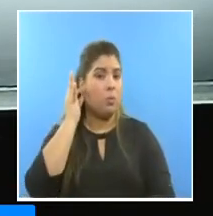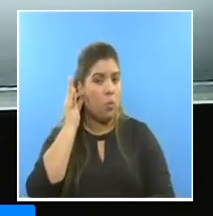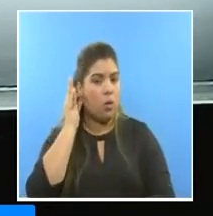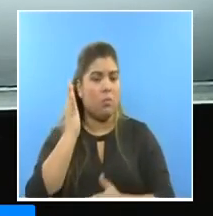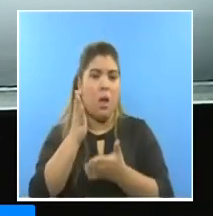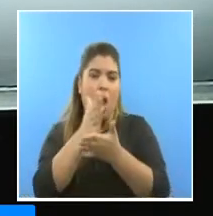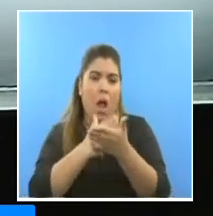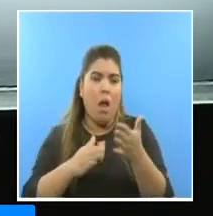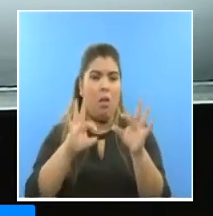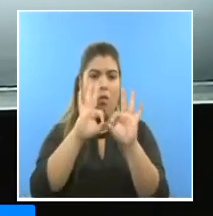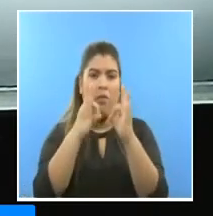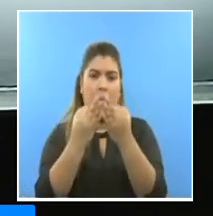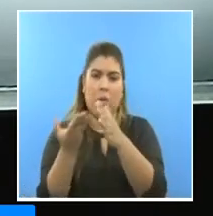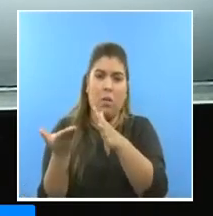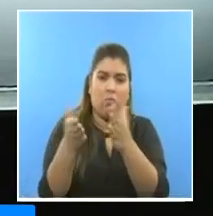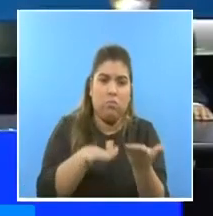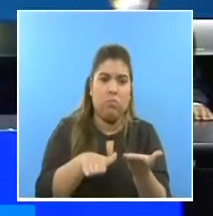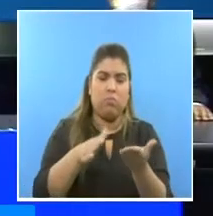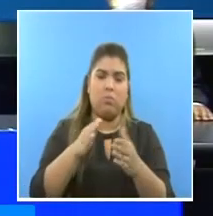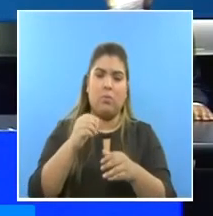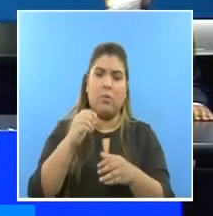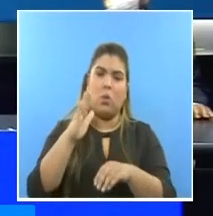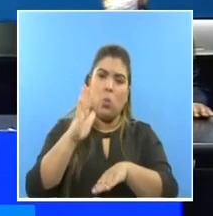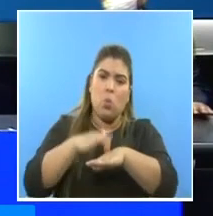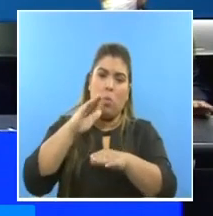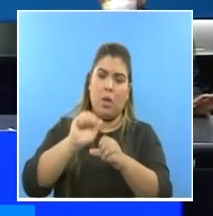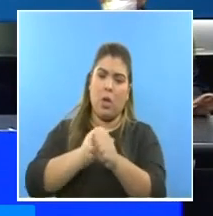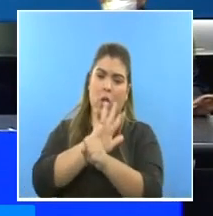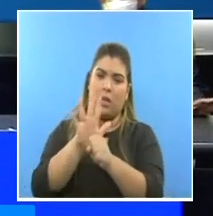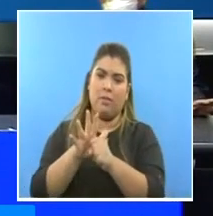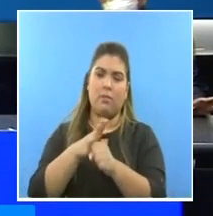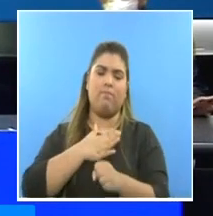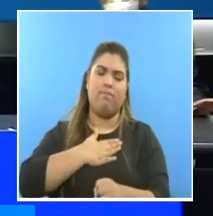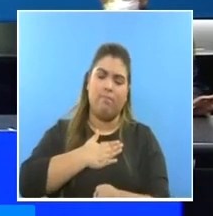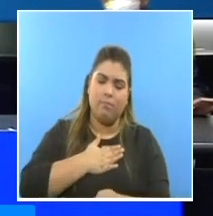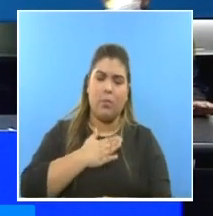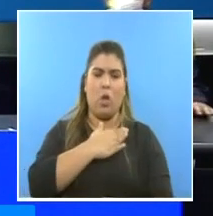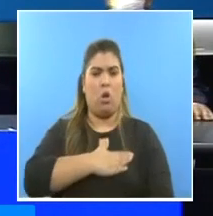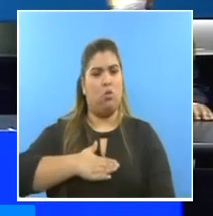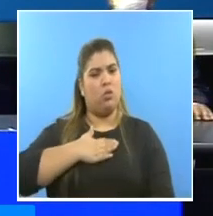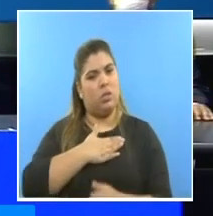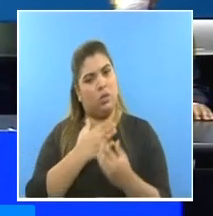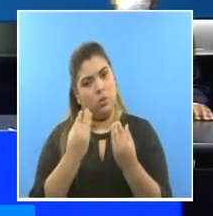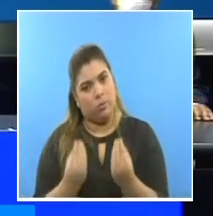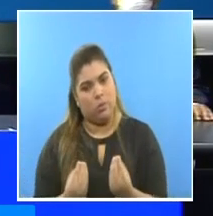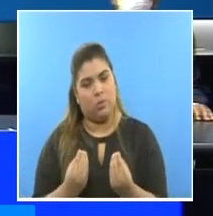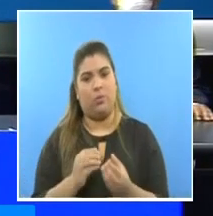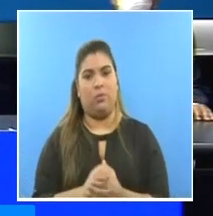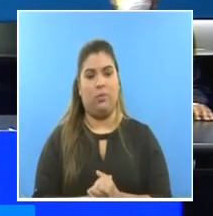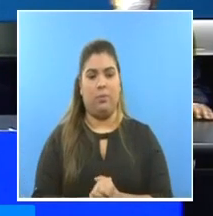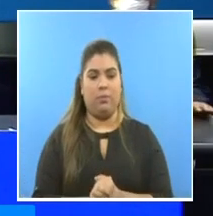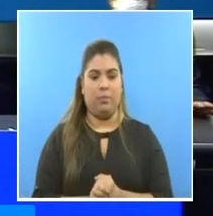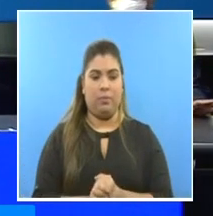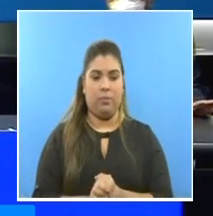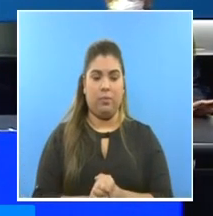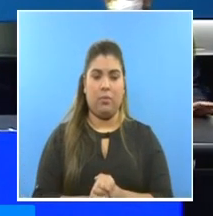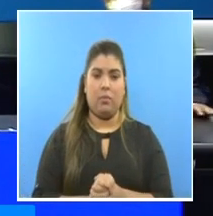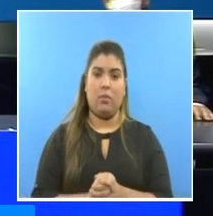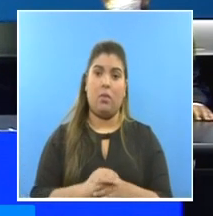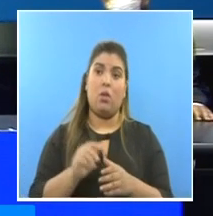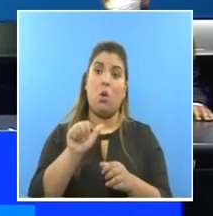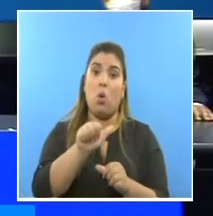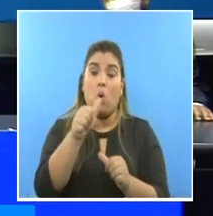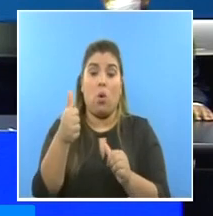que hayan perdido seres queridos y con todos aquellos que han